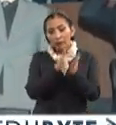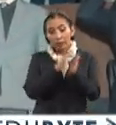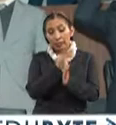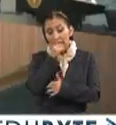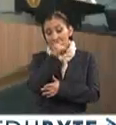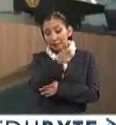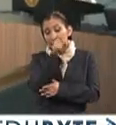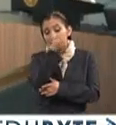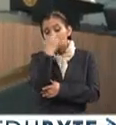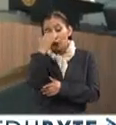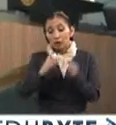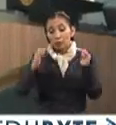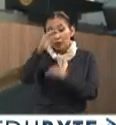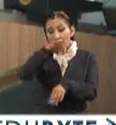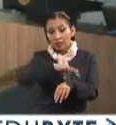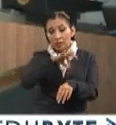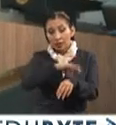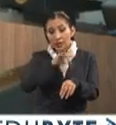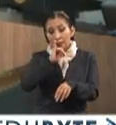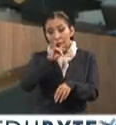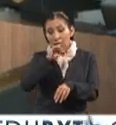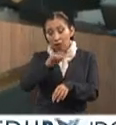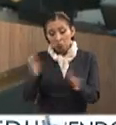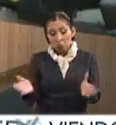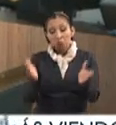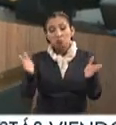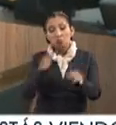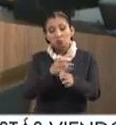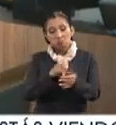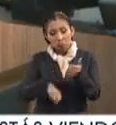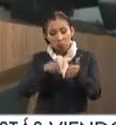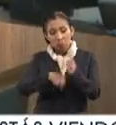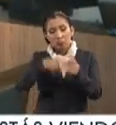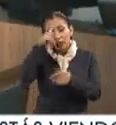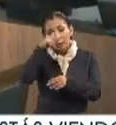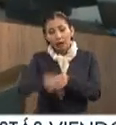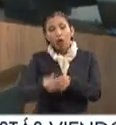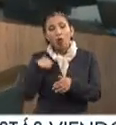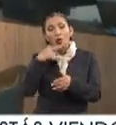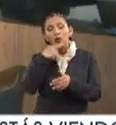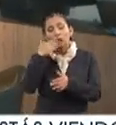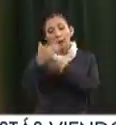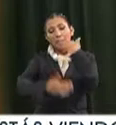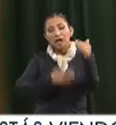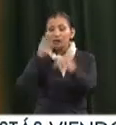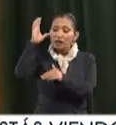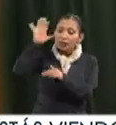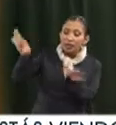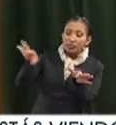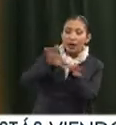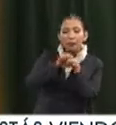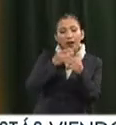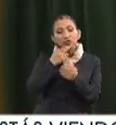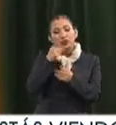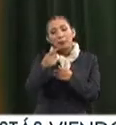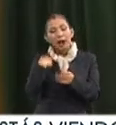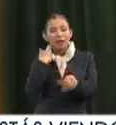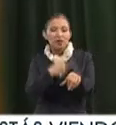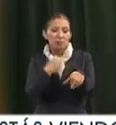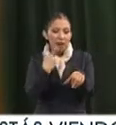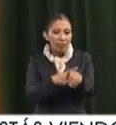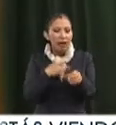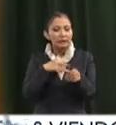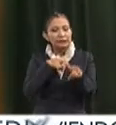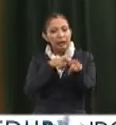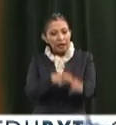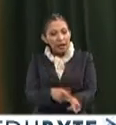destacó que la Escuela Superior de Medicina del IPN impulsa la modernización del país al aplicar a los avances de la ciencia para enfrentar las enfermedades